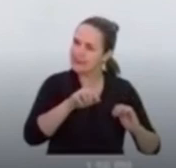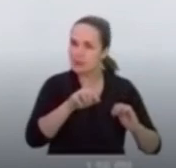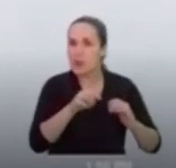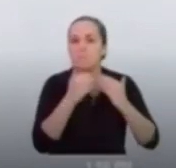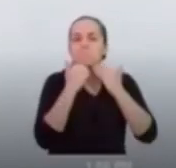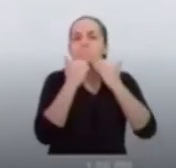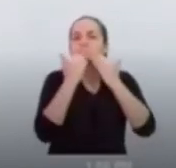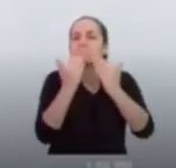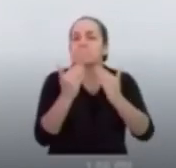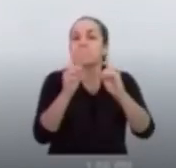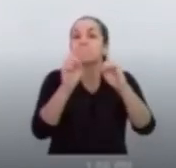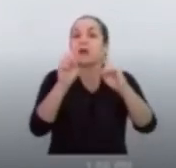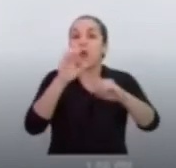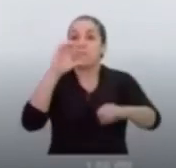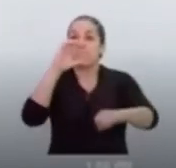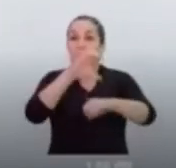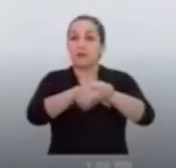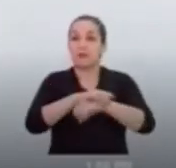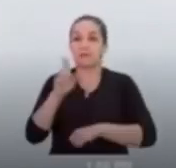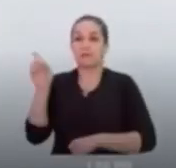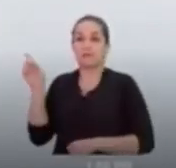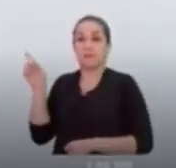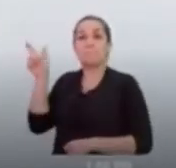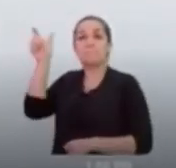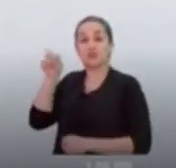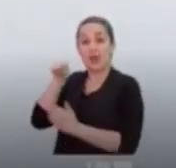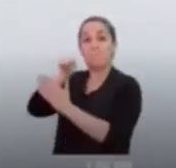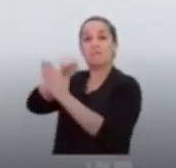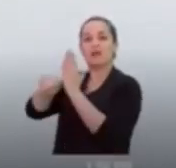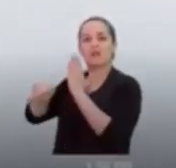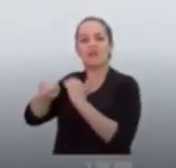fue capturado el autor material, quien deberá confesar quien dio la orden.